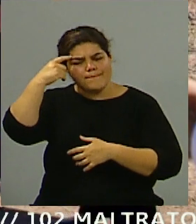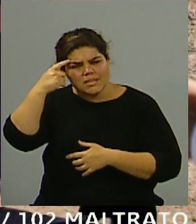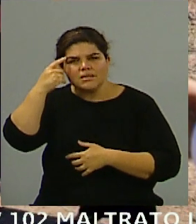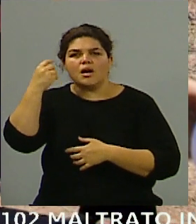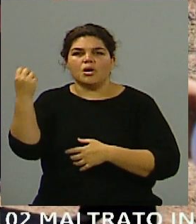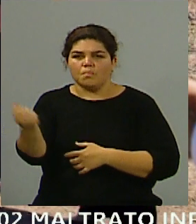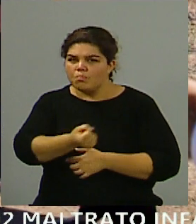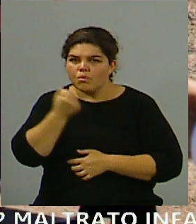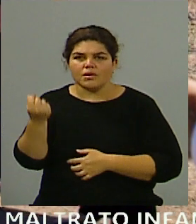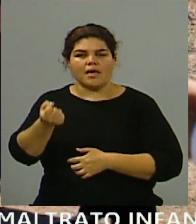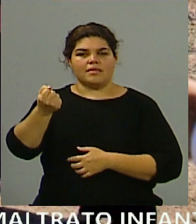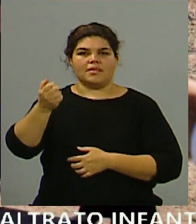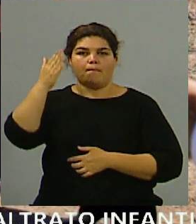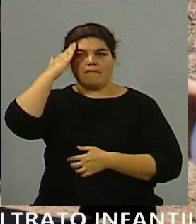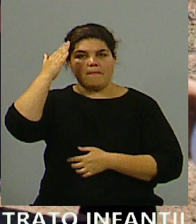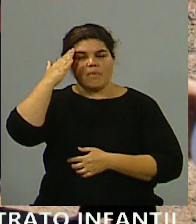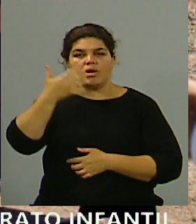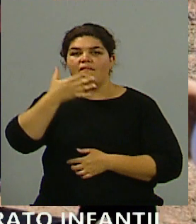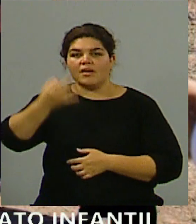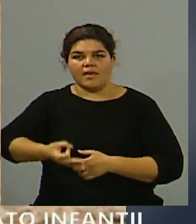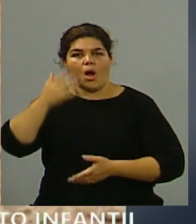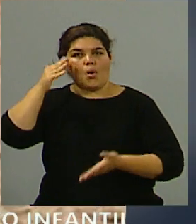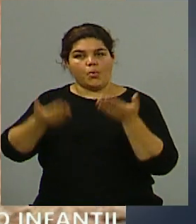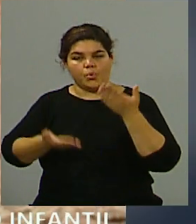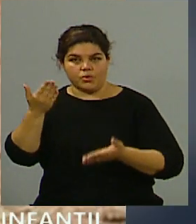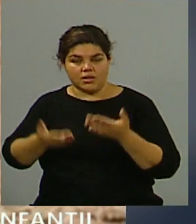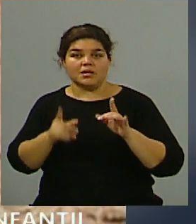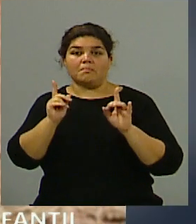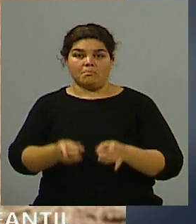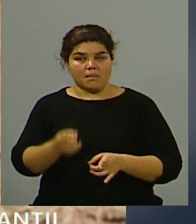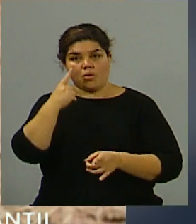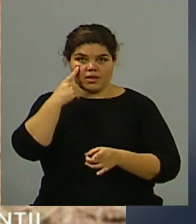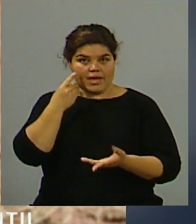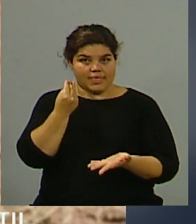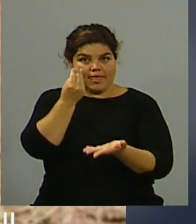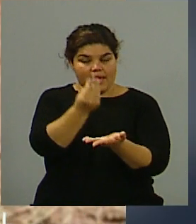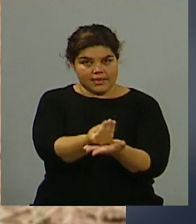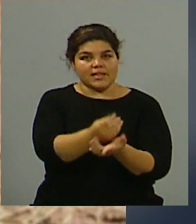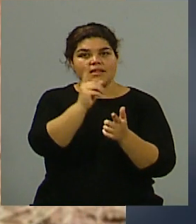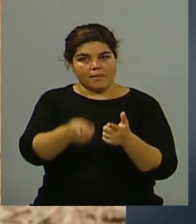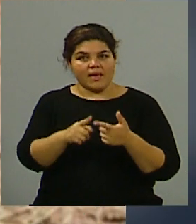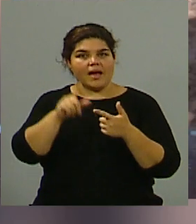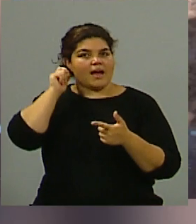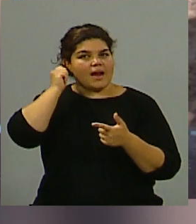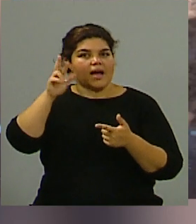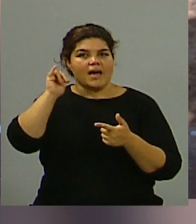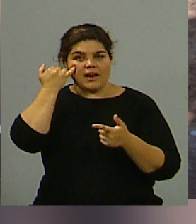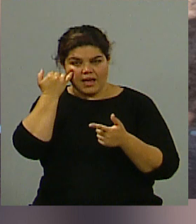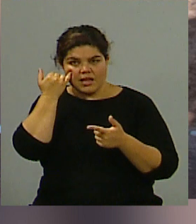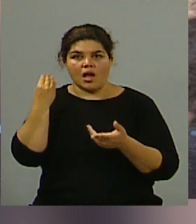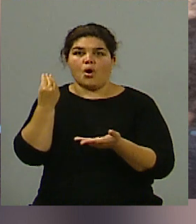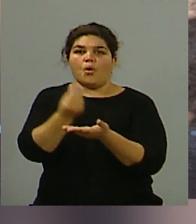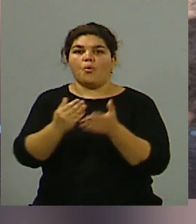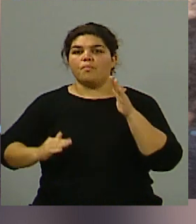presente el intendente Ulpiano Suárez, Dalmiro Garay, representando a la Suprema Corte de Justicia y diferentes familiares y